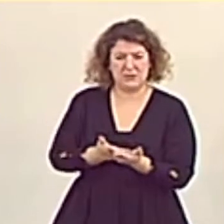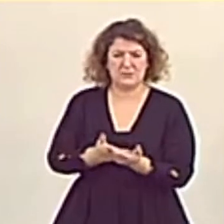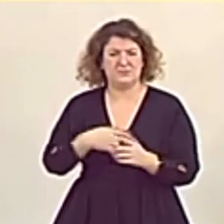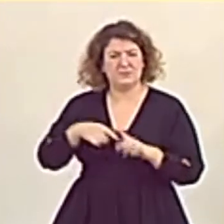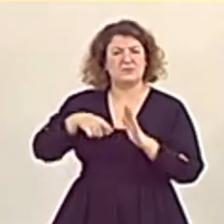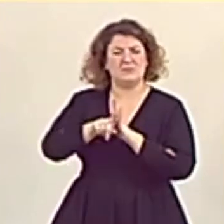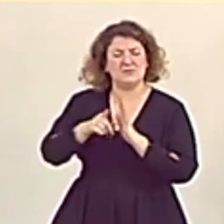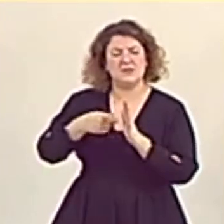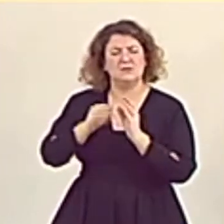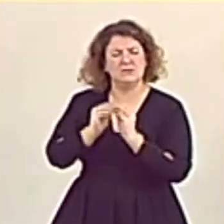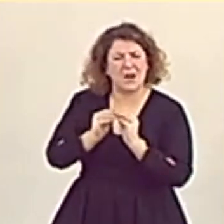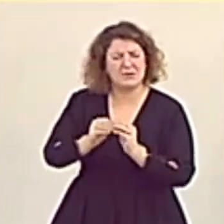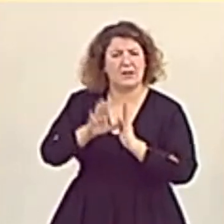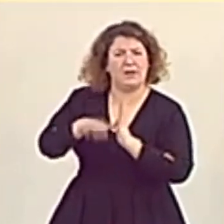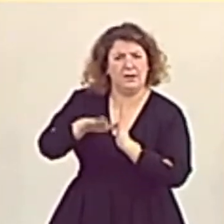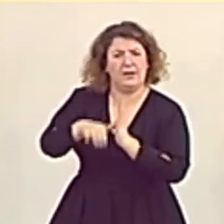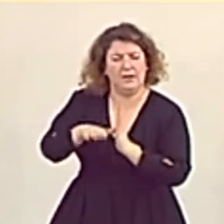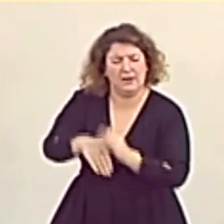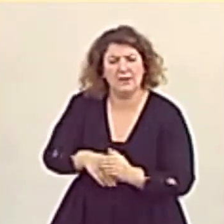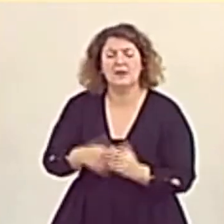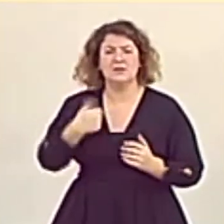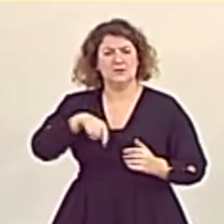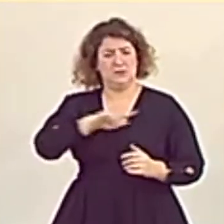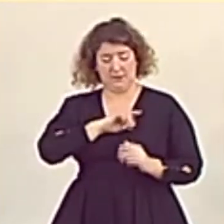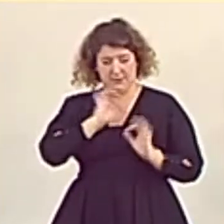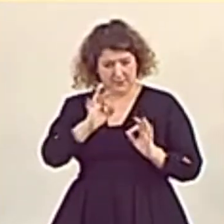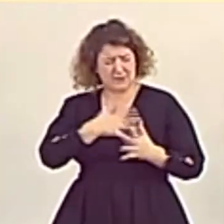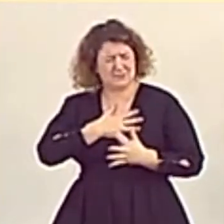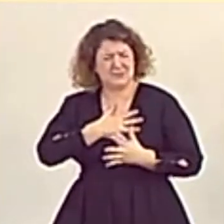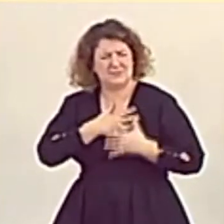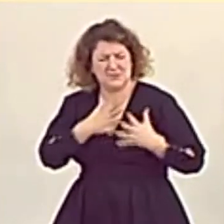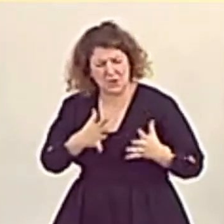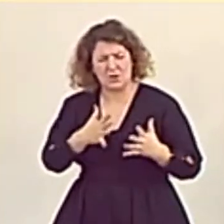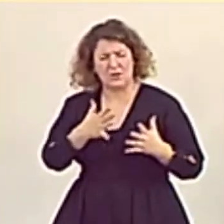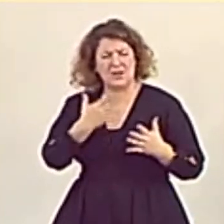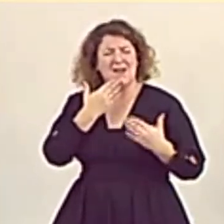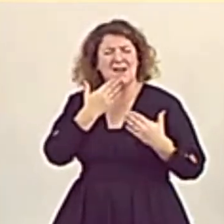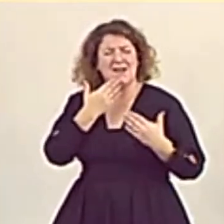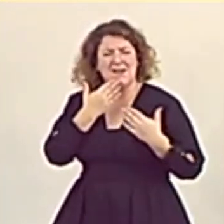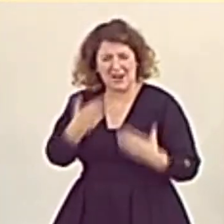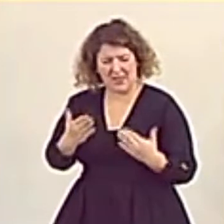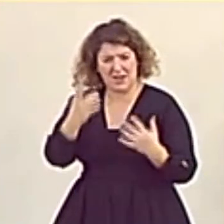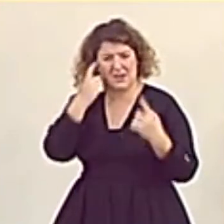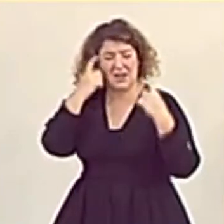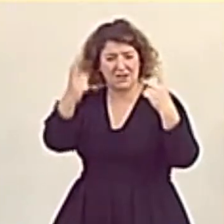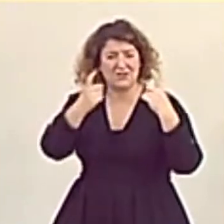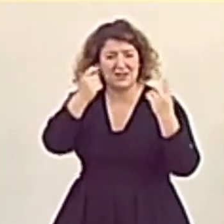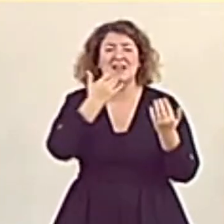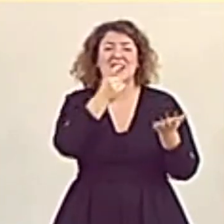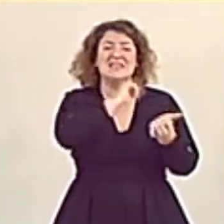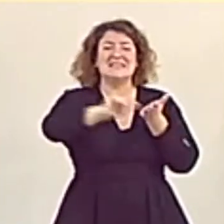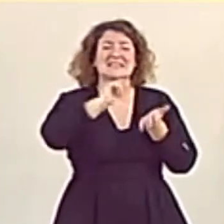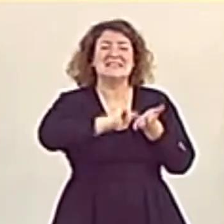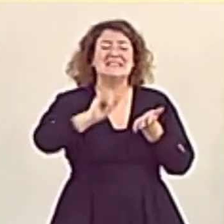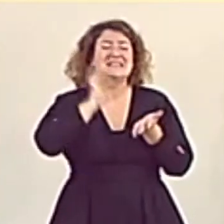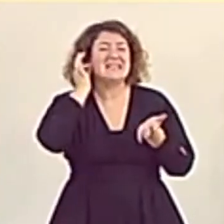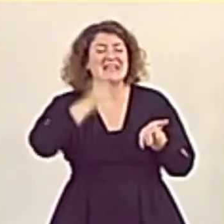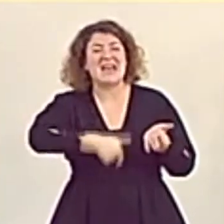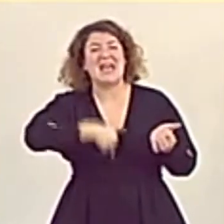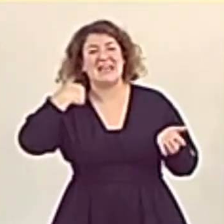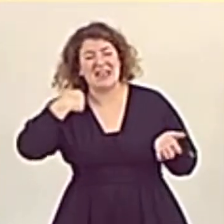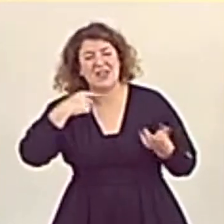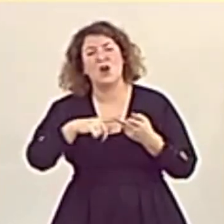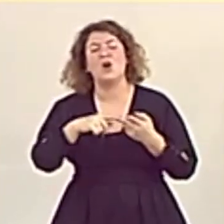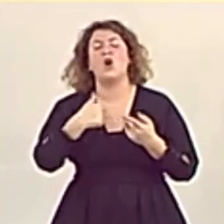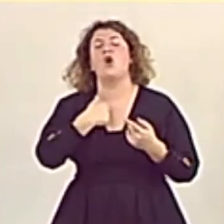marchas forzadas, quiero agradecer de todo corazón el esfuerzo que han llevado para ello nuestra secretaria general, nuestro